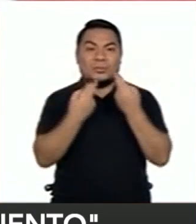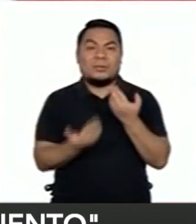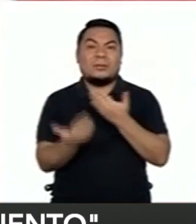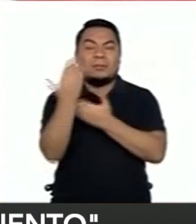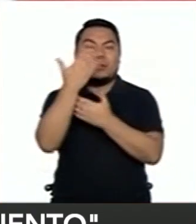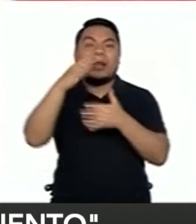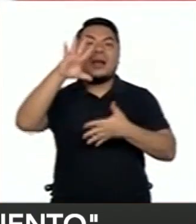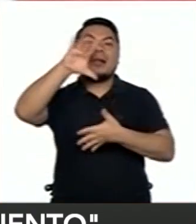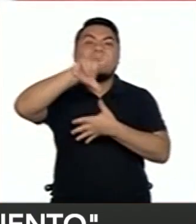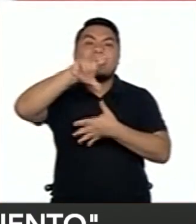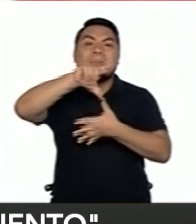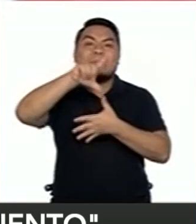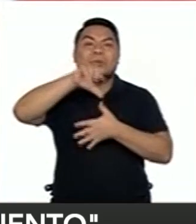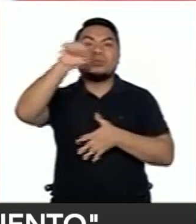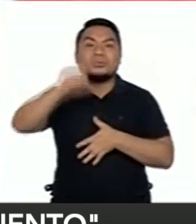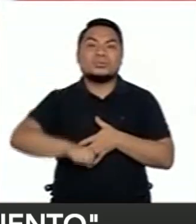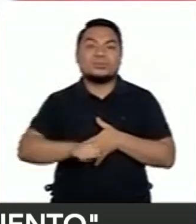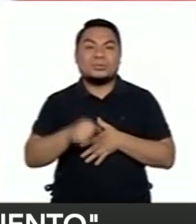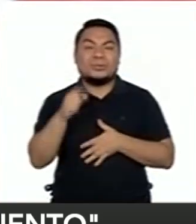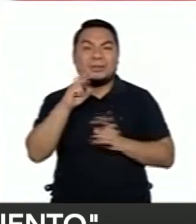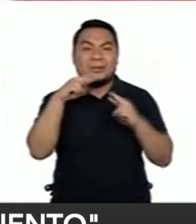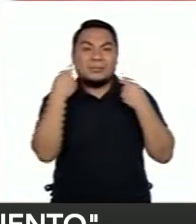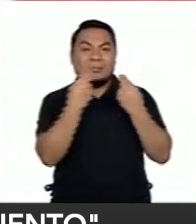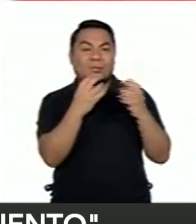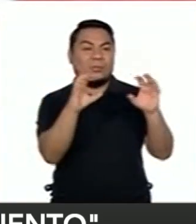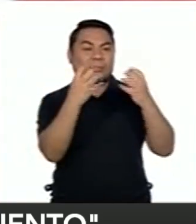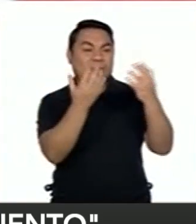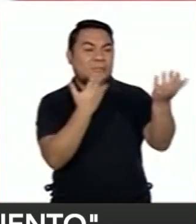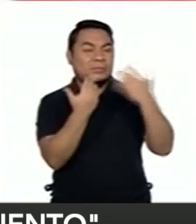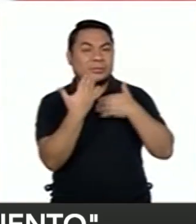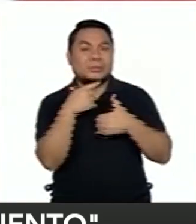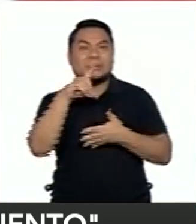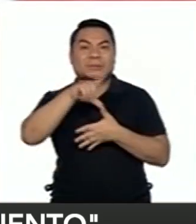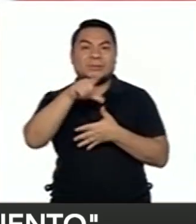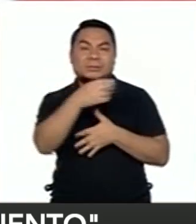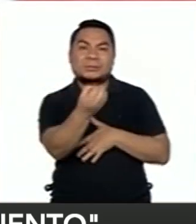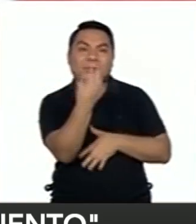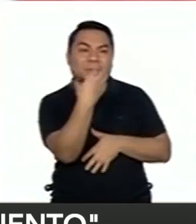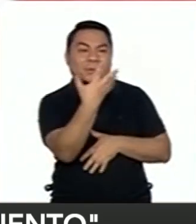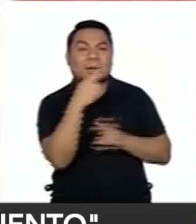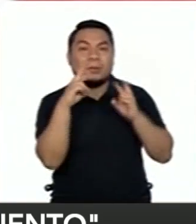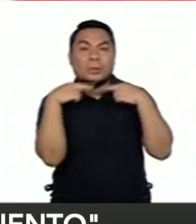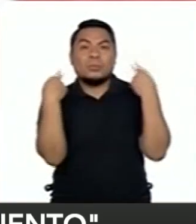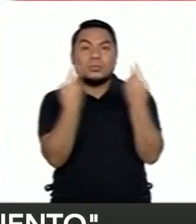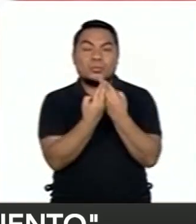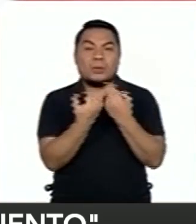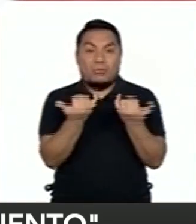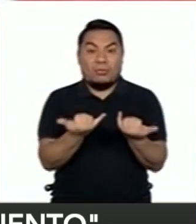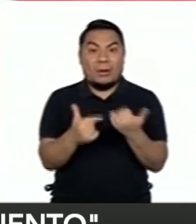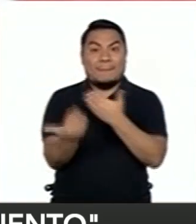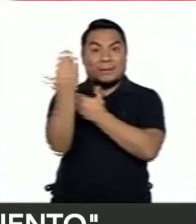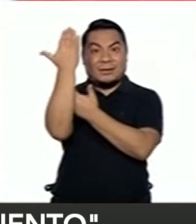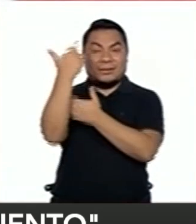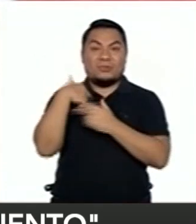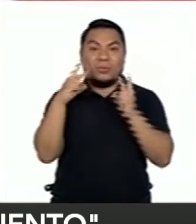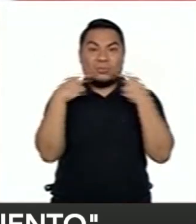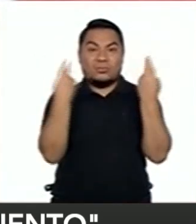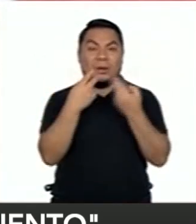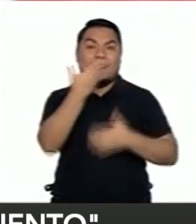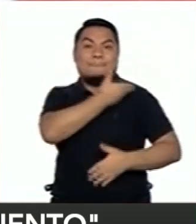del Sur, principalmente, los vecinos, en esta reunión virtual que hemos tenido en horas de la mañana,